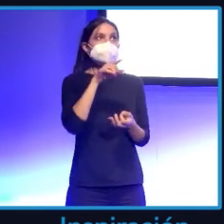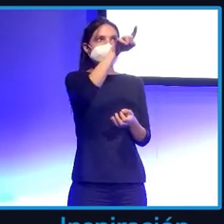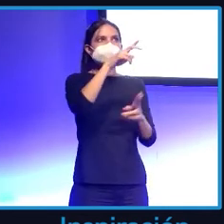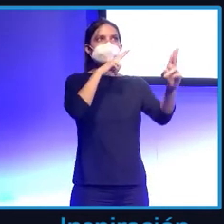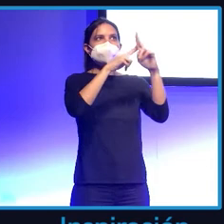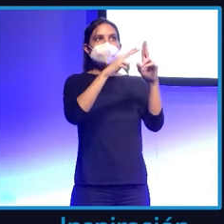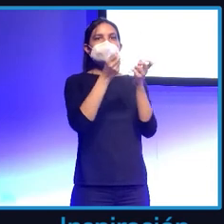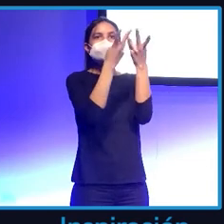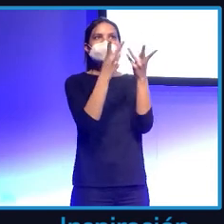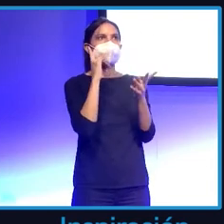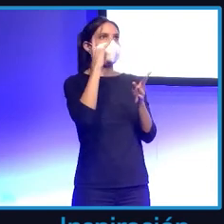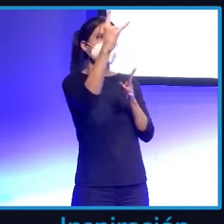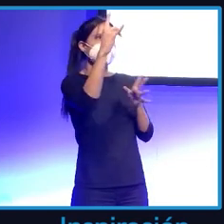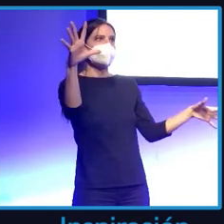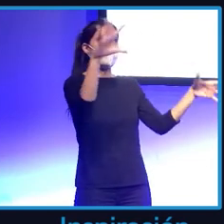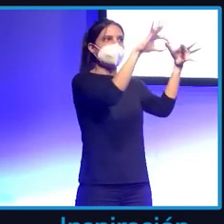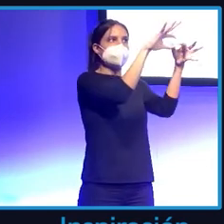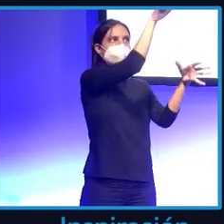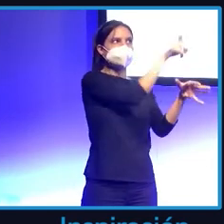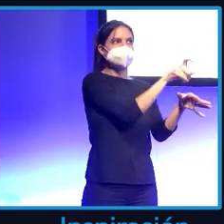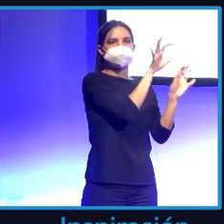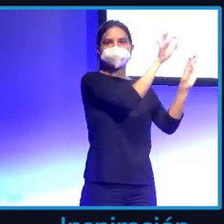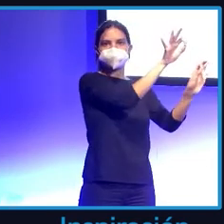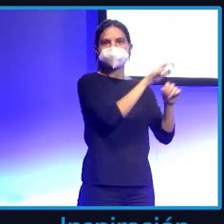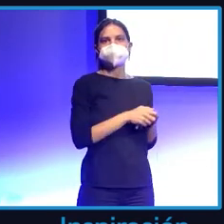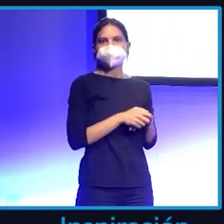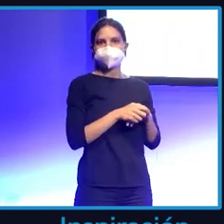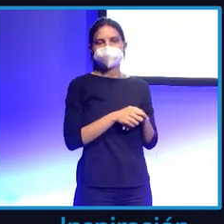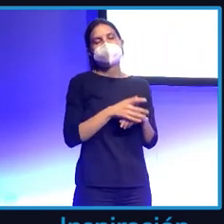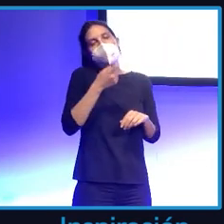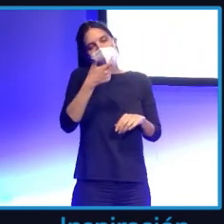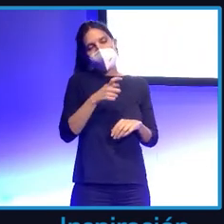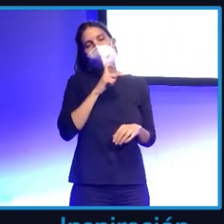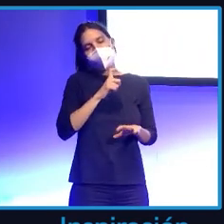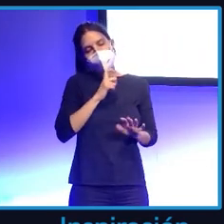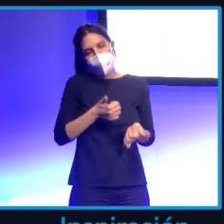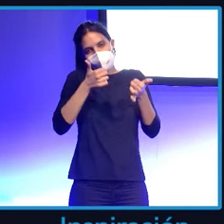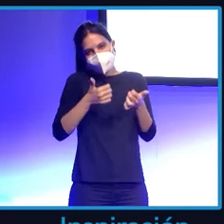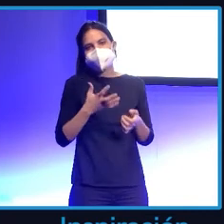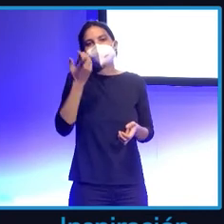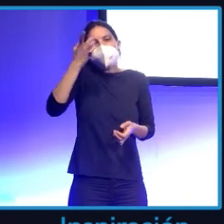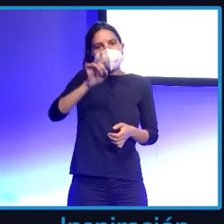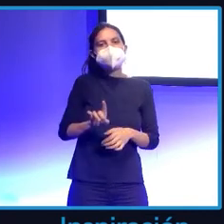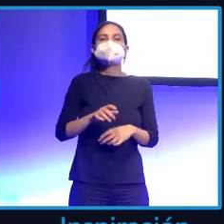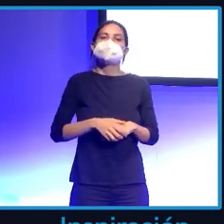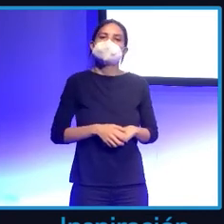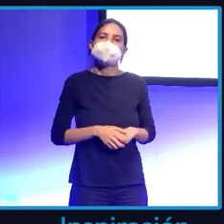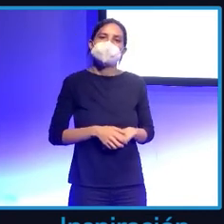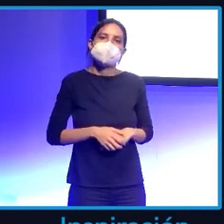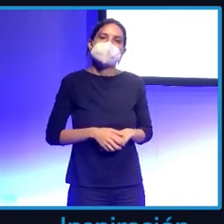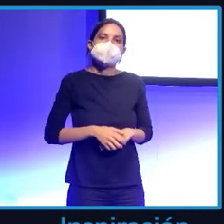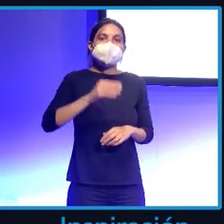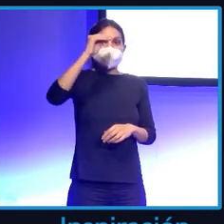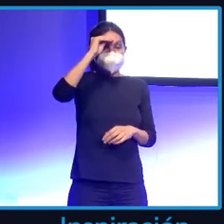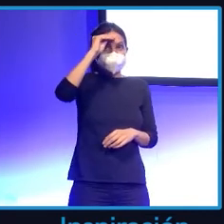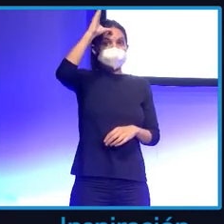teléfono tiene una relación con esa persona. Es un poquito más complejo porque también tiene, digamos, inteligencia a la